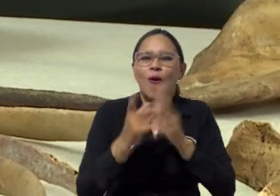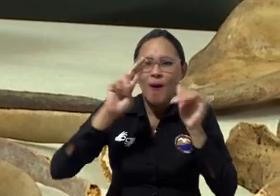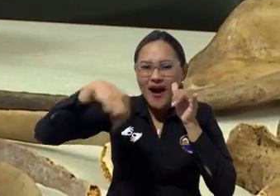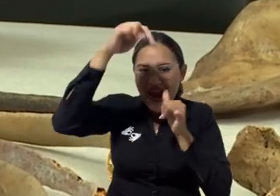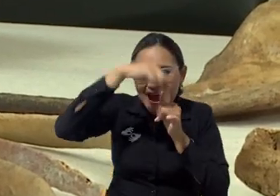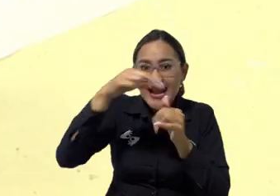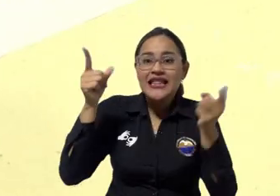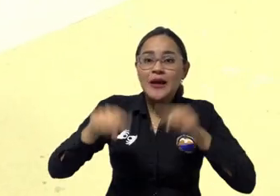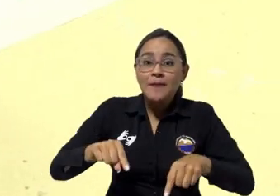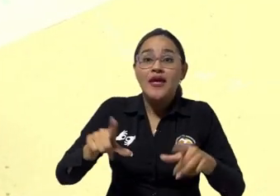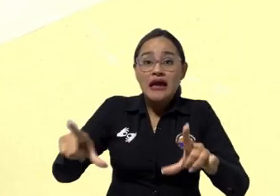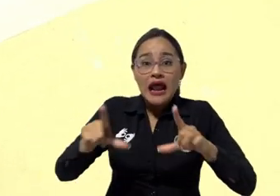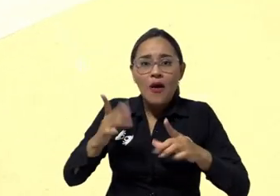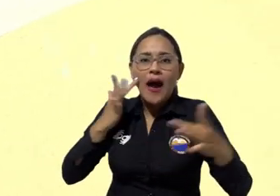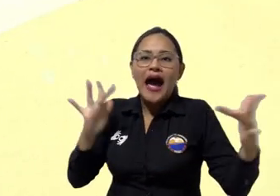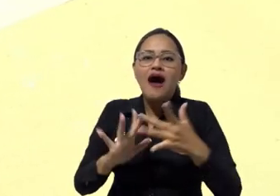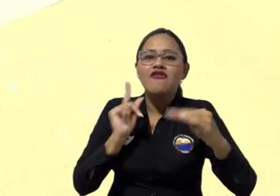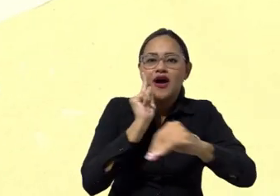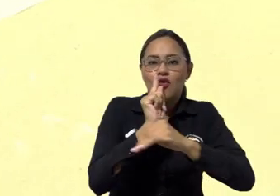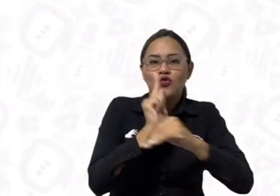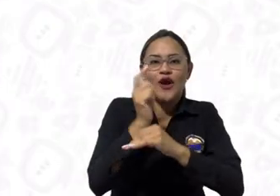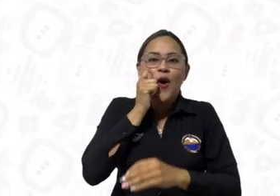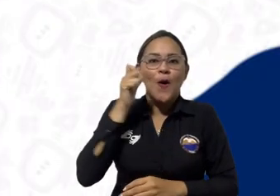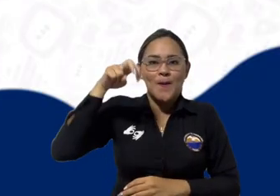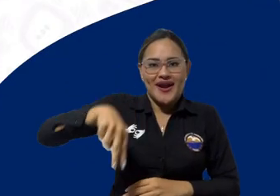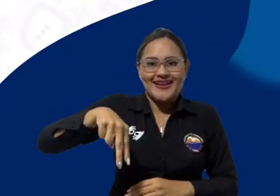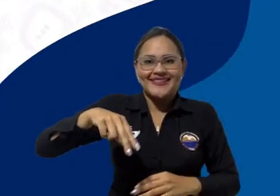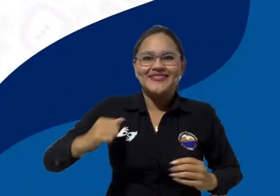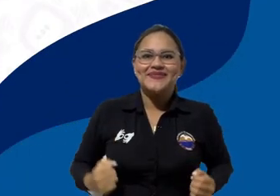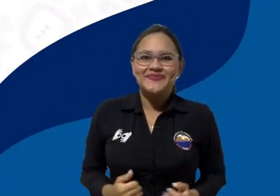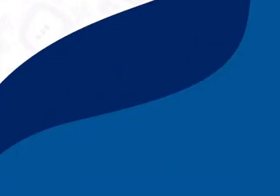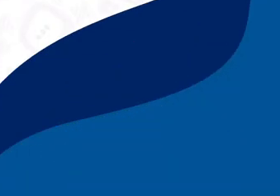esta unidad académica adscrita a la Facultad de Humanidades.